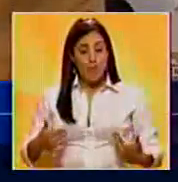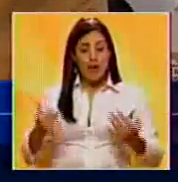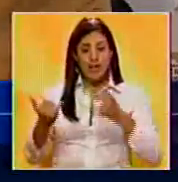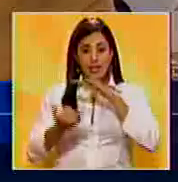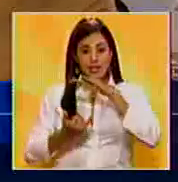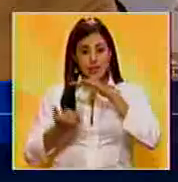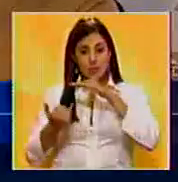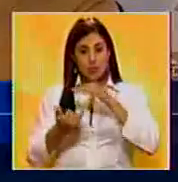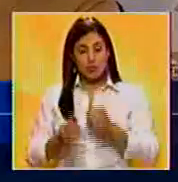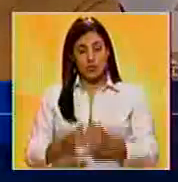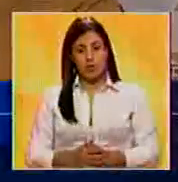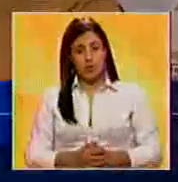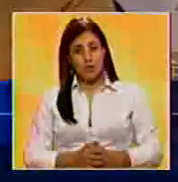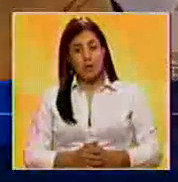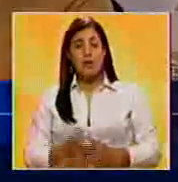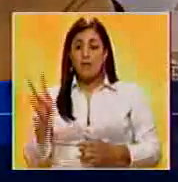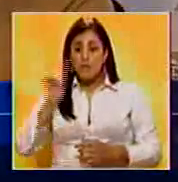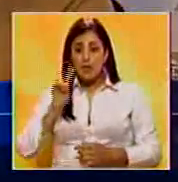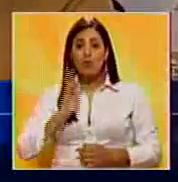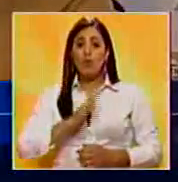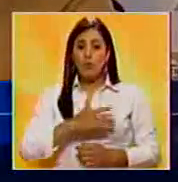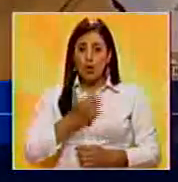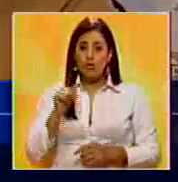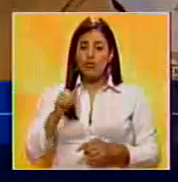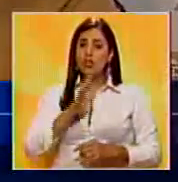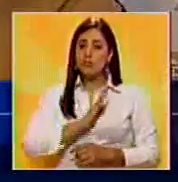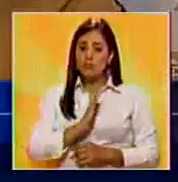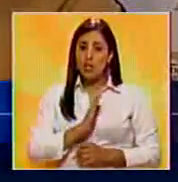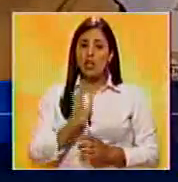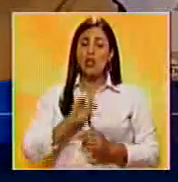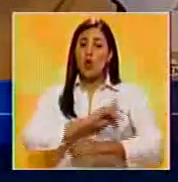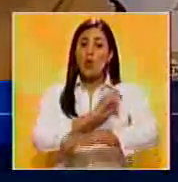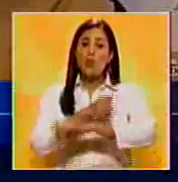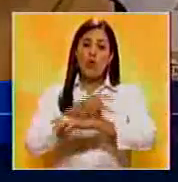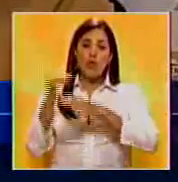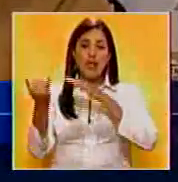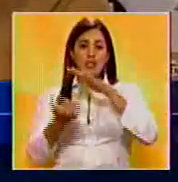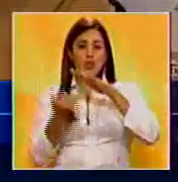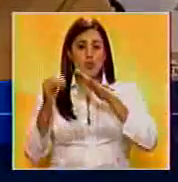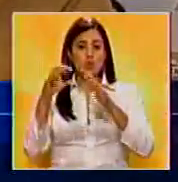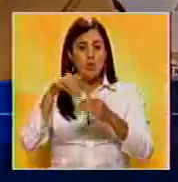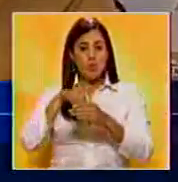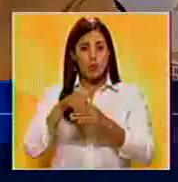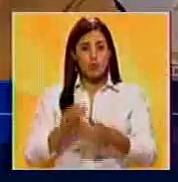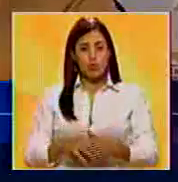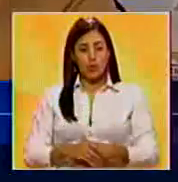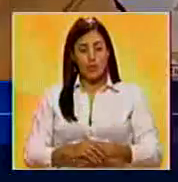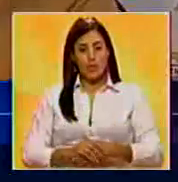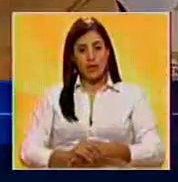institucional. Venezuela puede decir hoy, tenemos poderosas instituciones electorales,